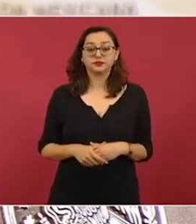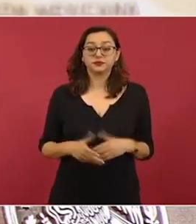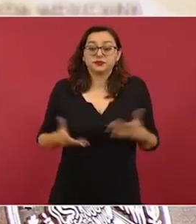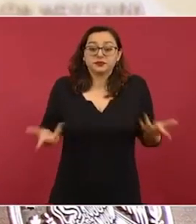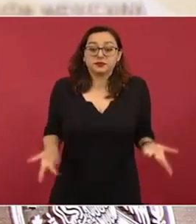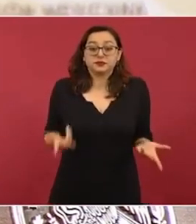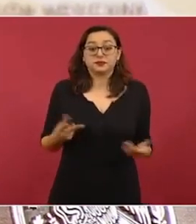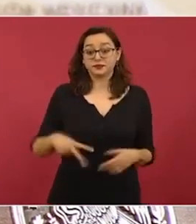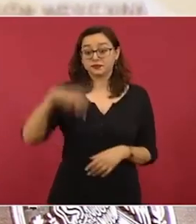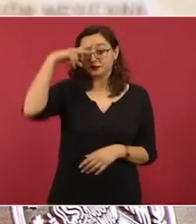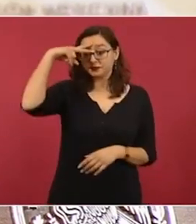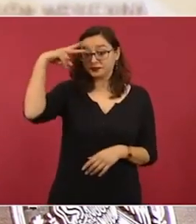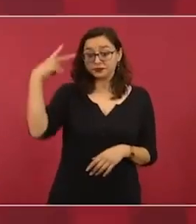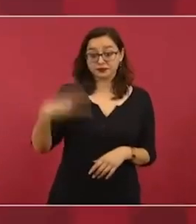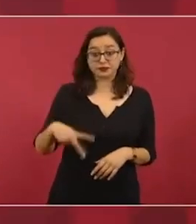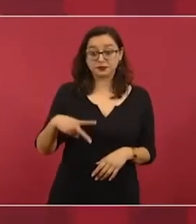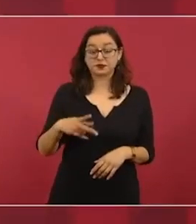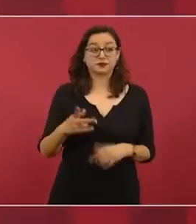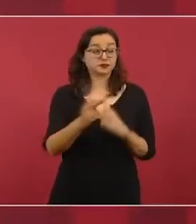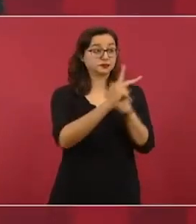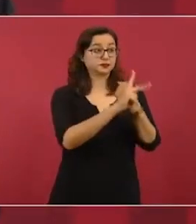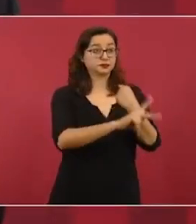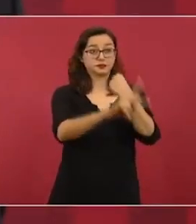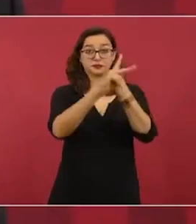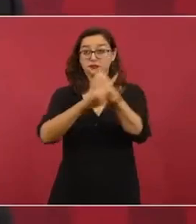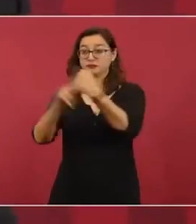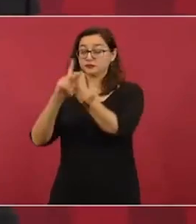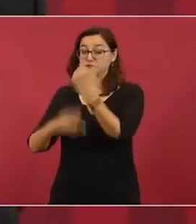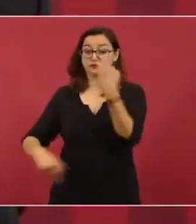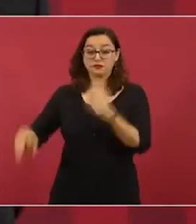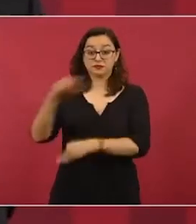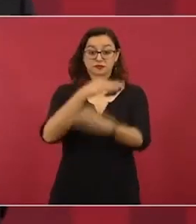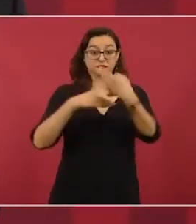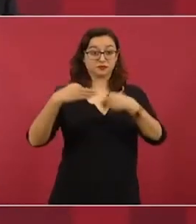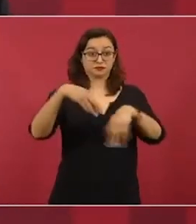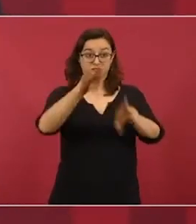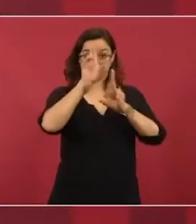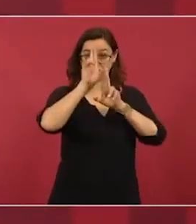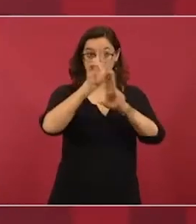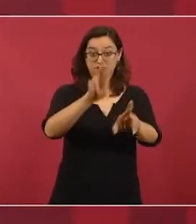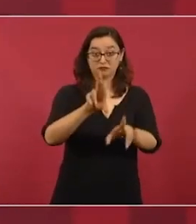México es respetuoso de todos los pueblos, de todos los gobiernos y no es colonia